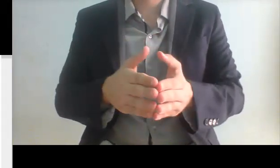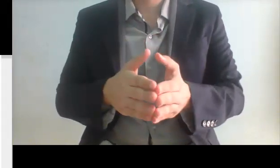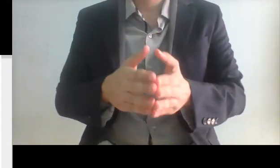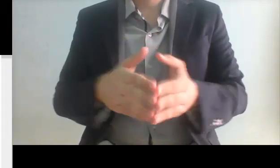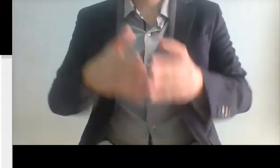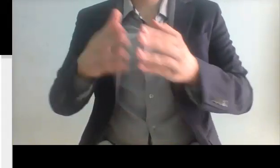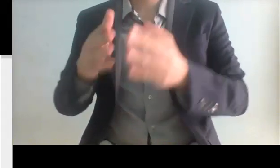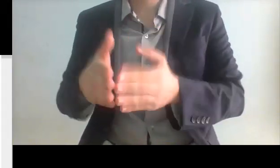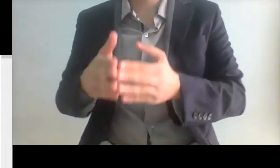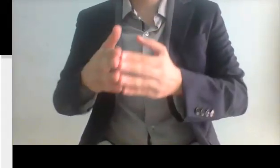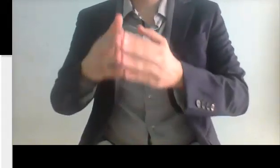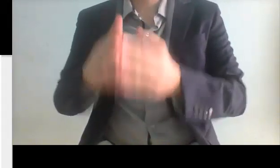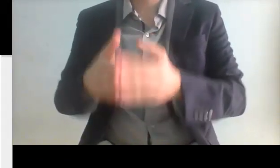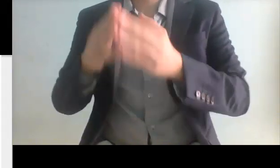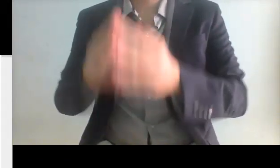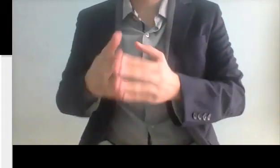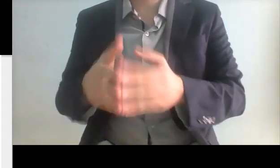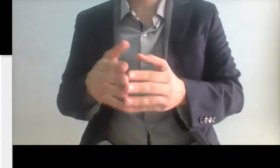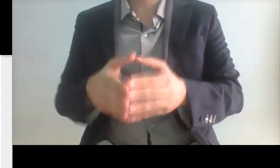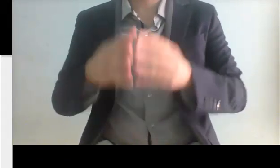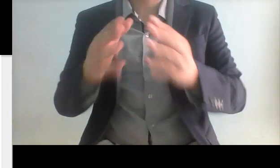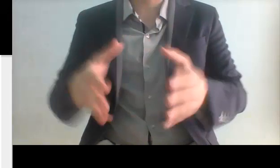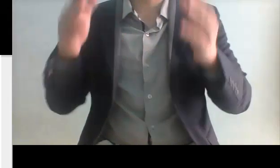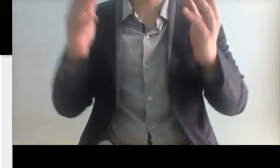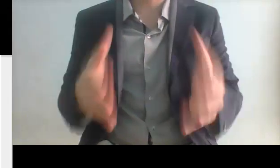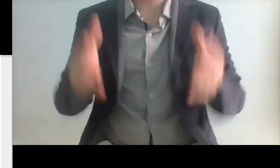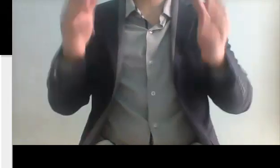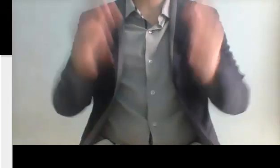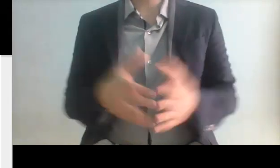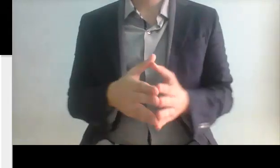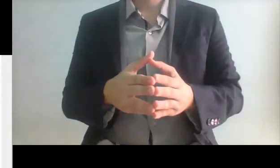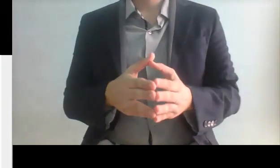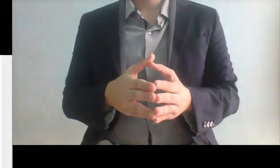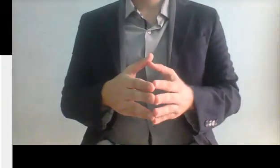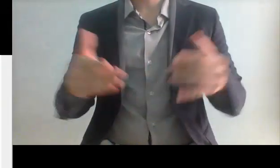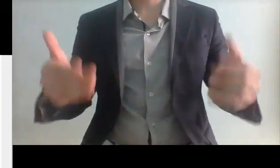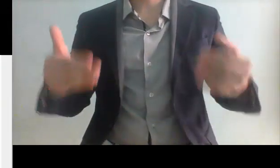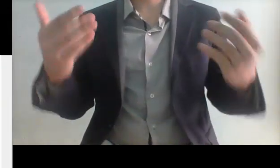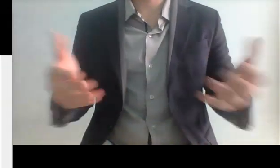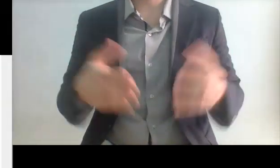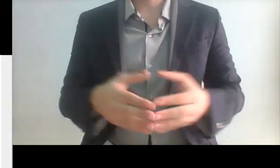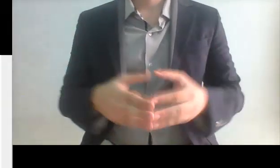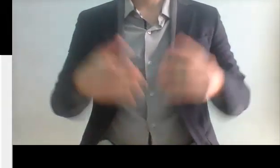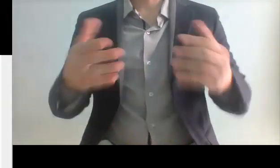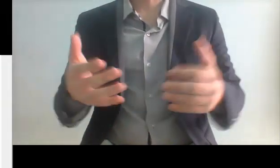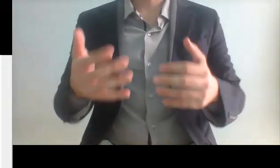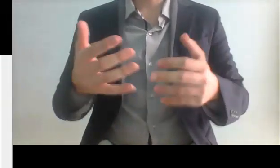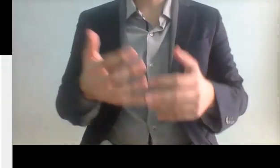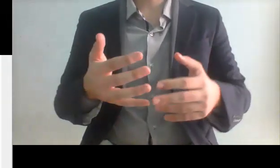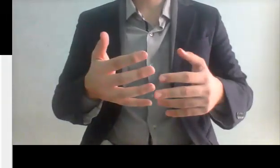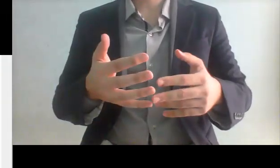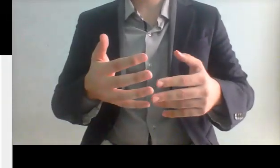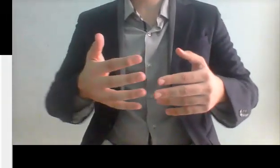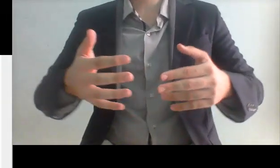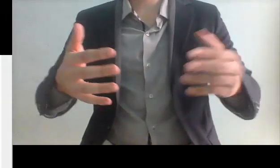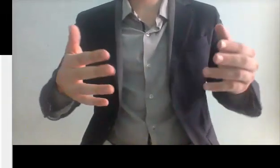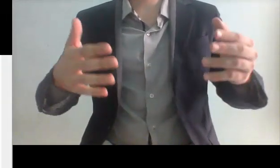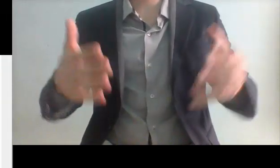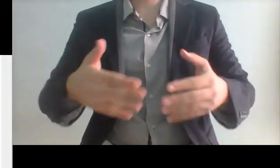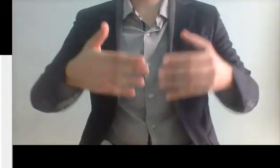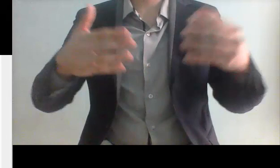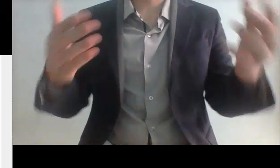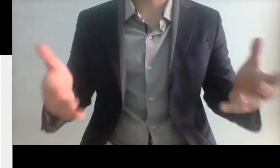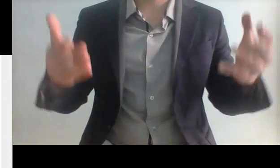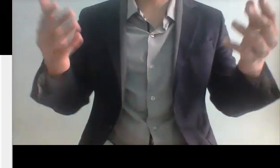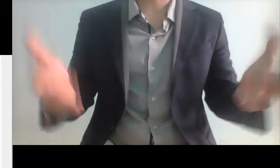y nada menos que un personaje que también está en el INE que tiene fines partidistas así de sencillo y a otros que presuntamente estuvieron